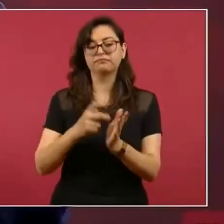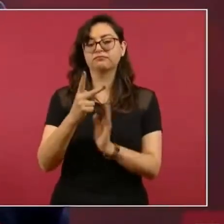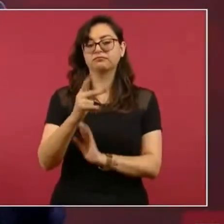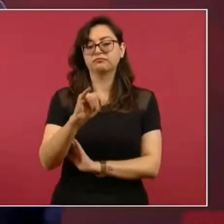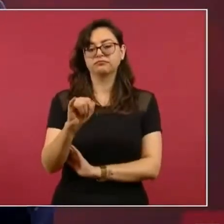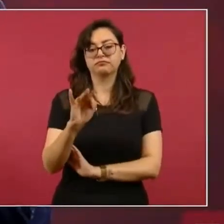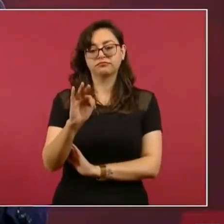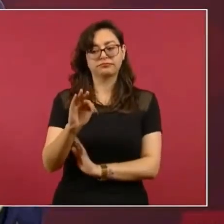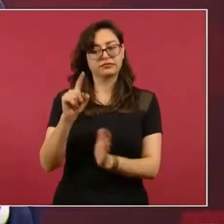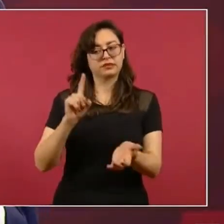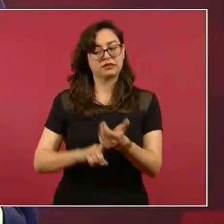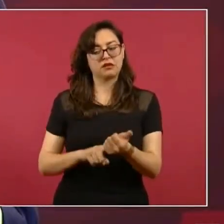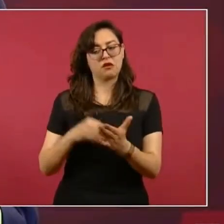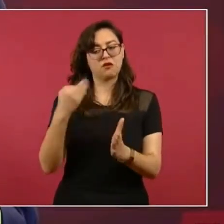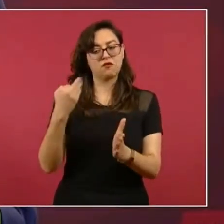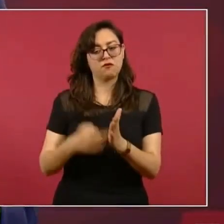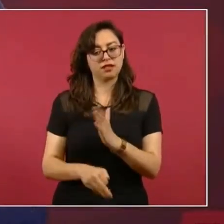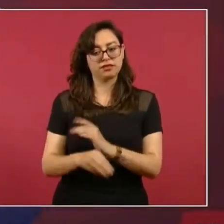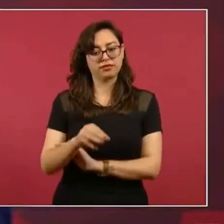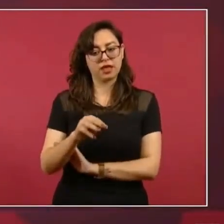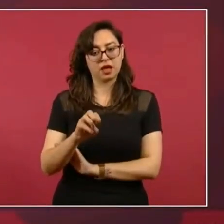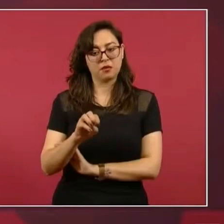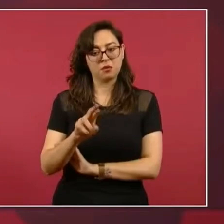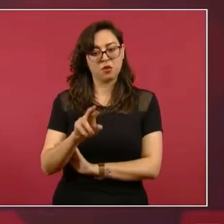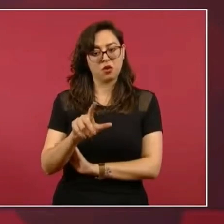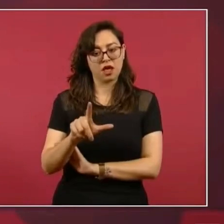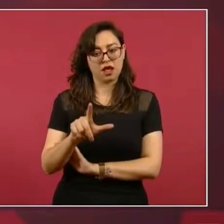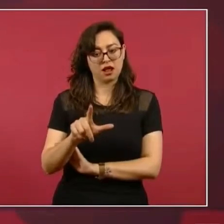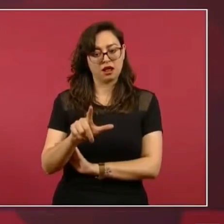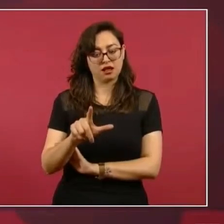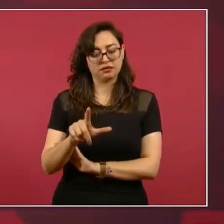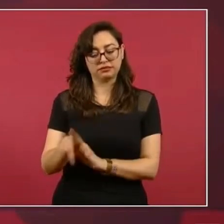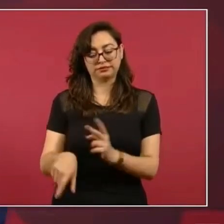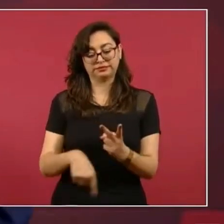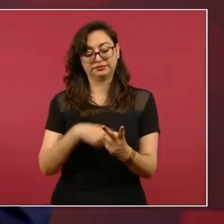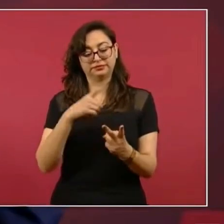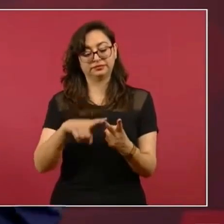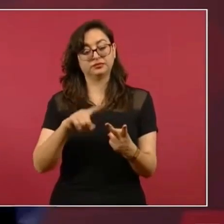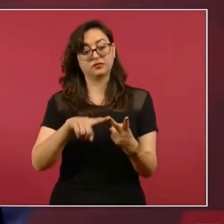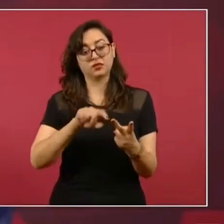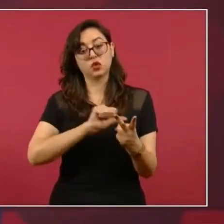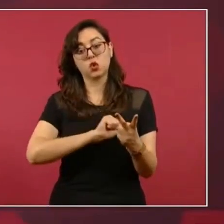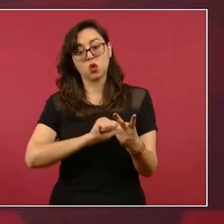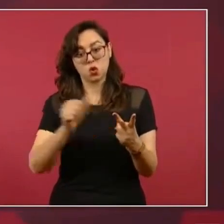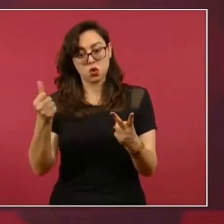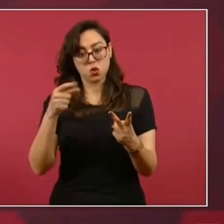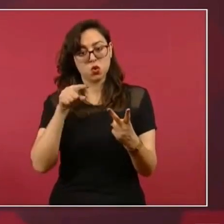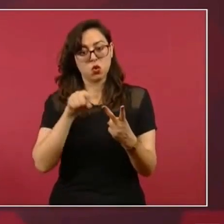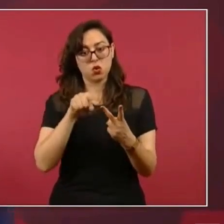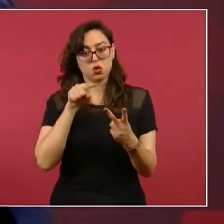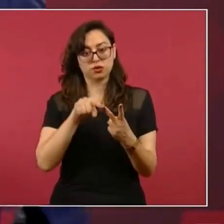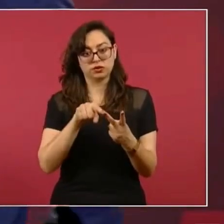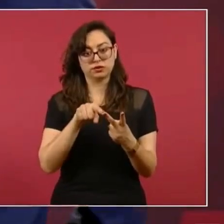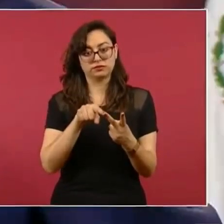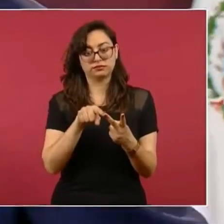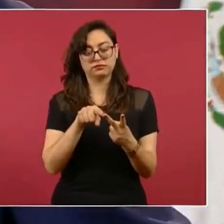Al Poder Judicial. Y lo mismo. Otra reforma. Es.